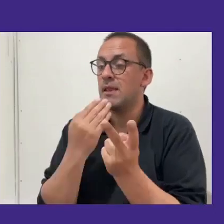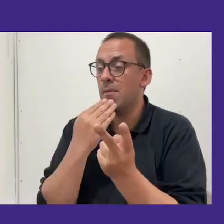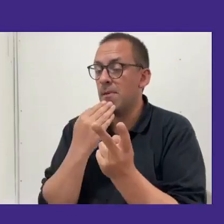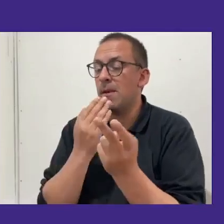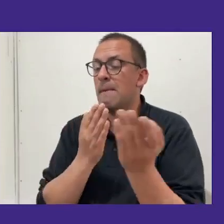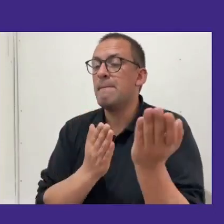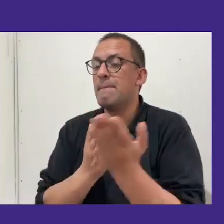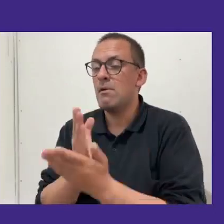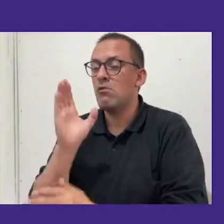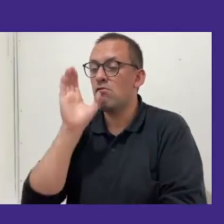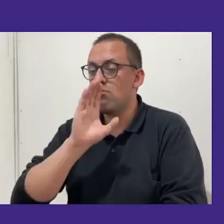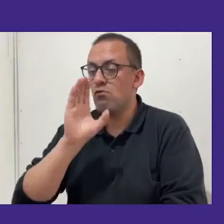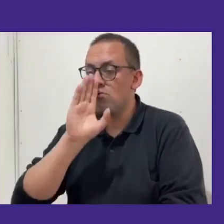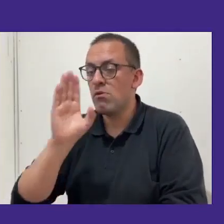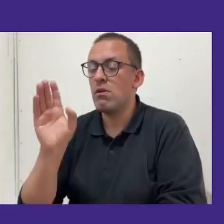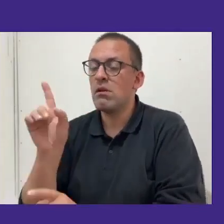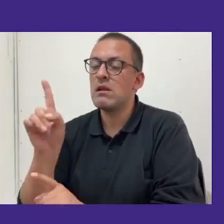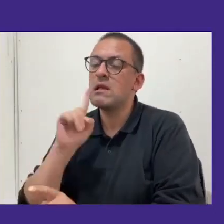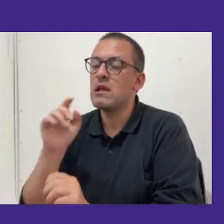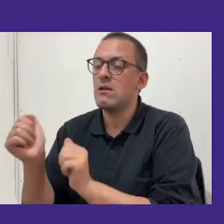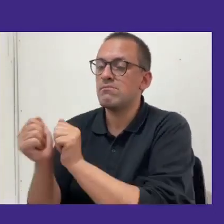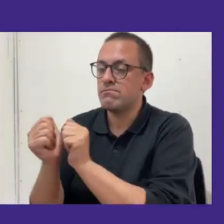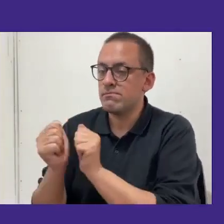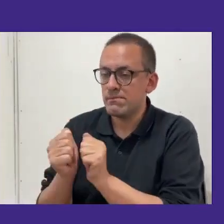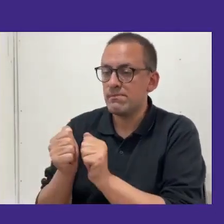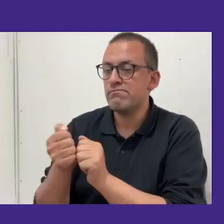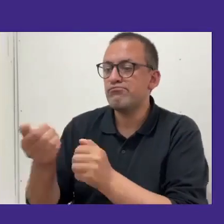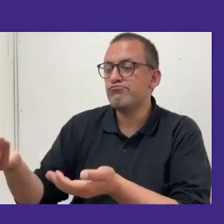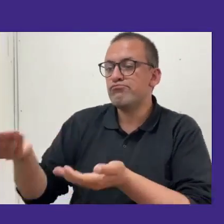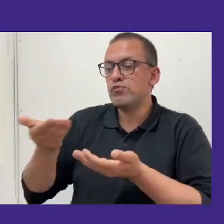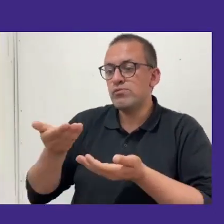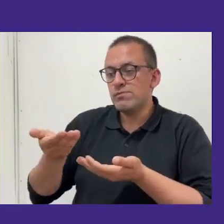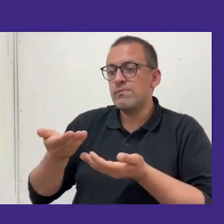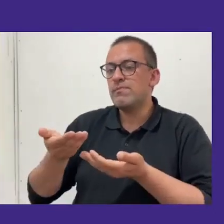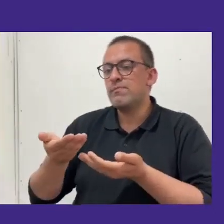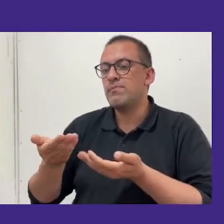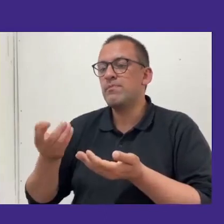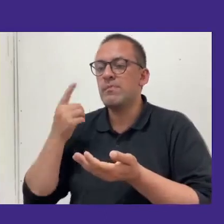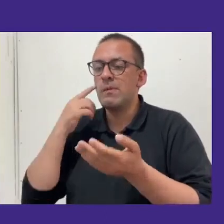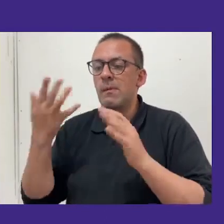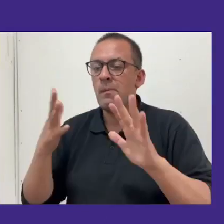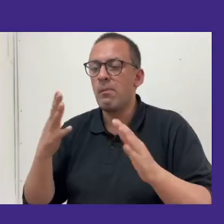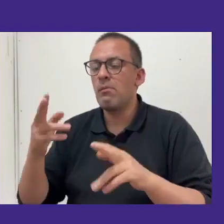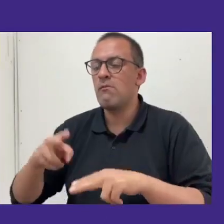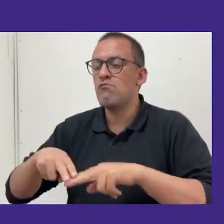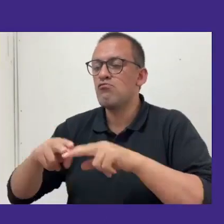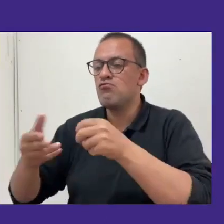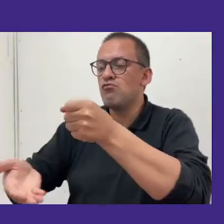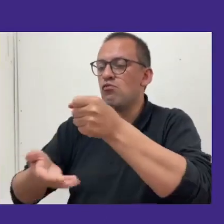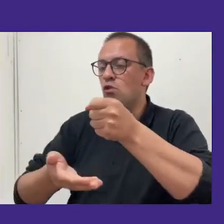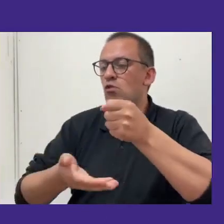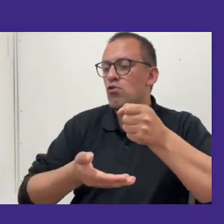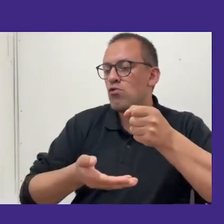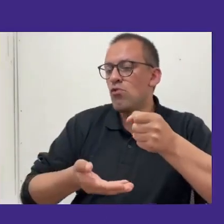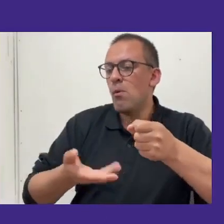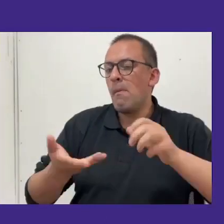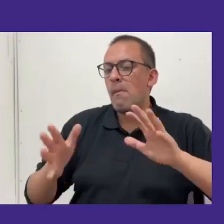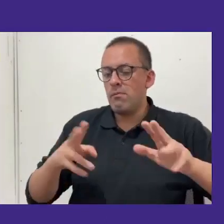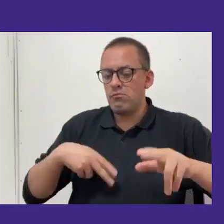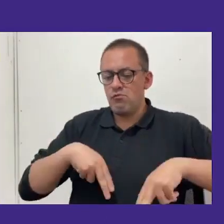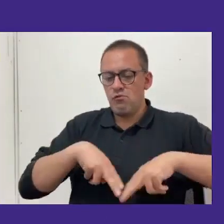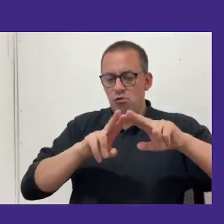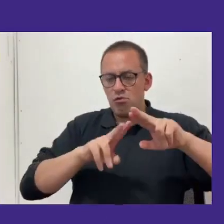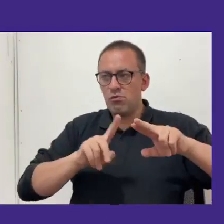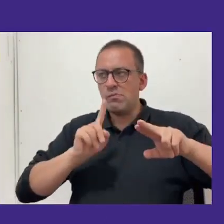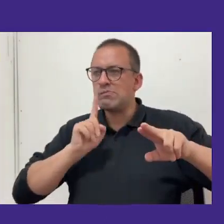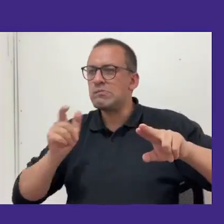a buscar a los colaboradores, a los prestadores, y más o menos buscar presupuestos que se acomodaran al fondo adjudicado.